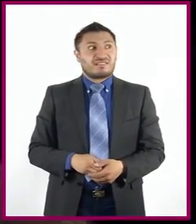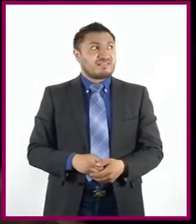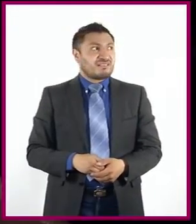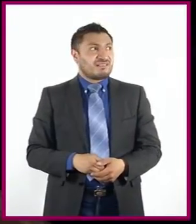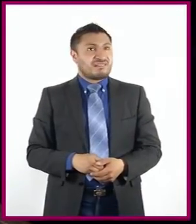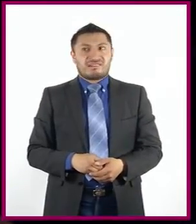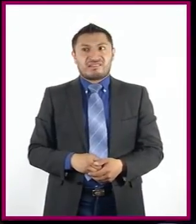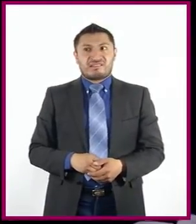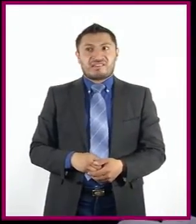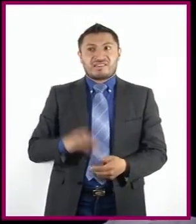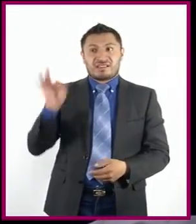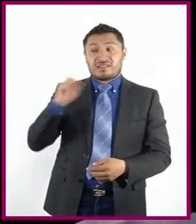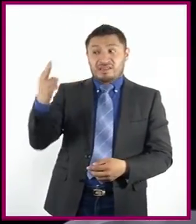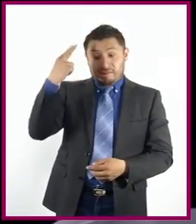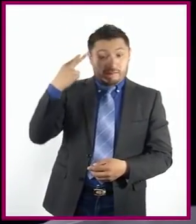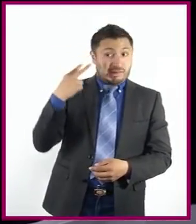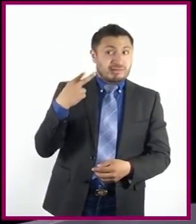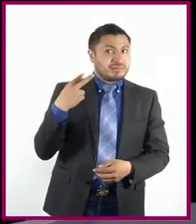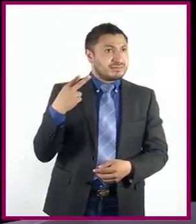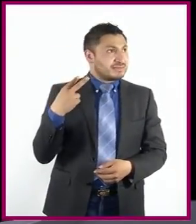Está mirando hacia aquí.